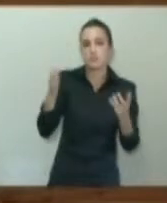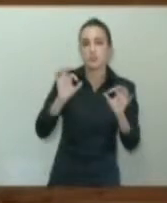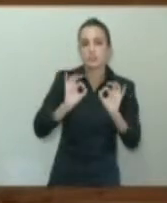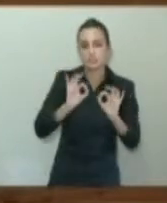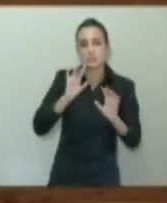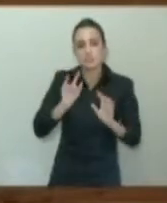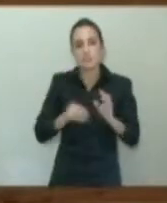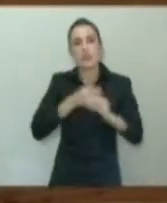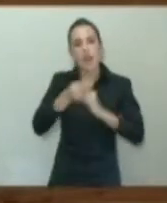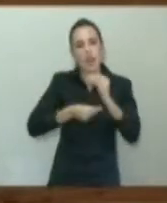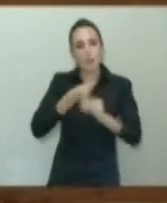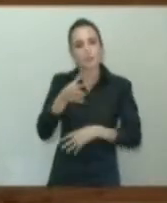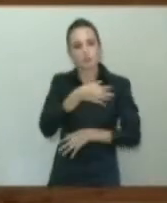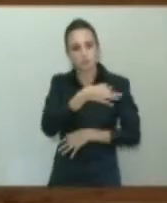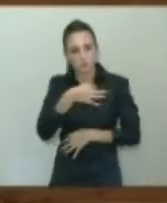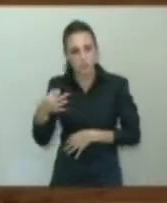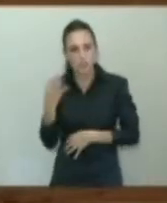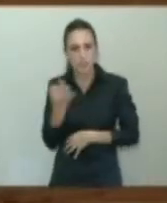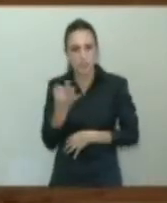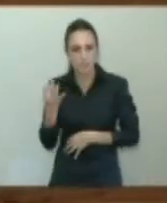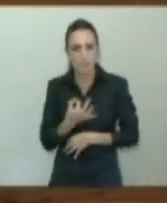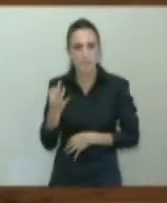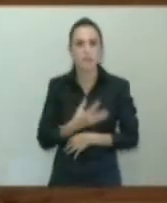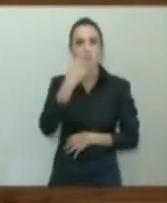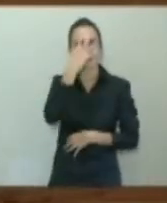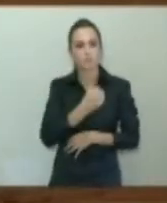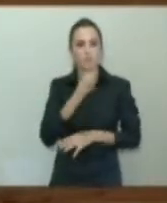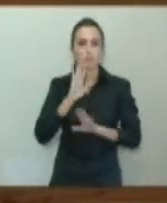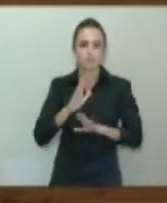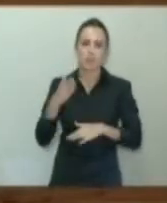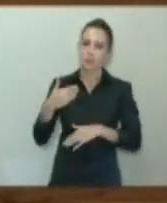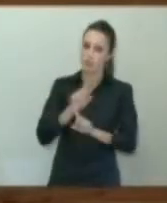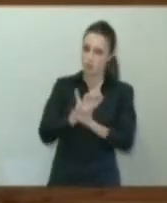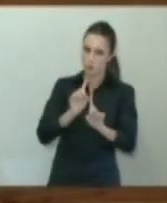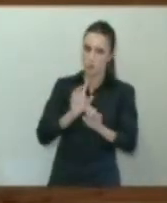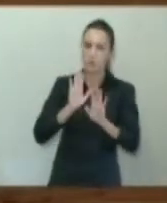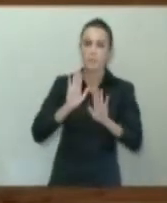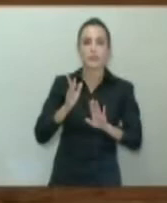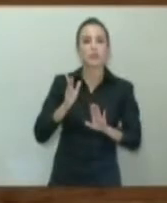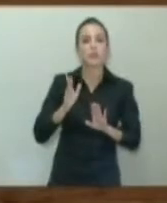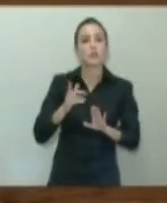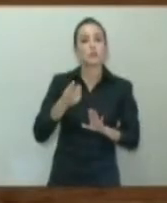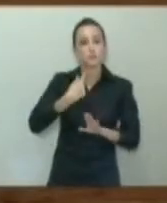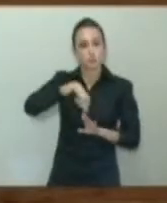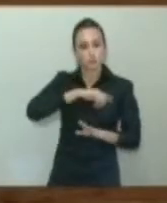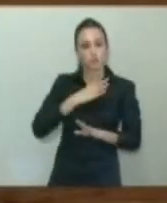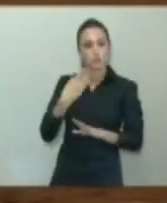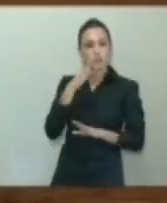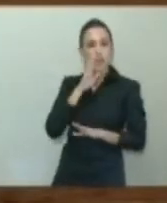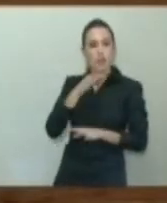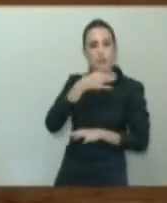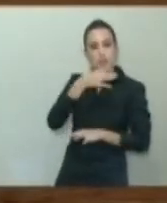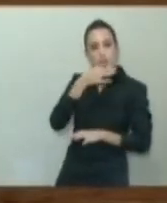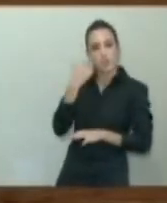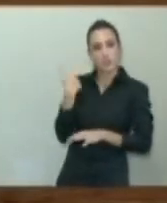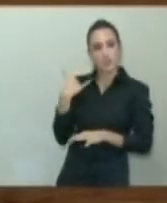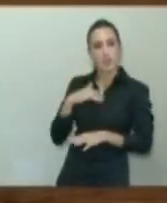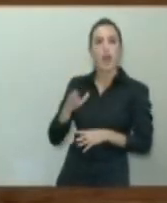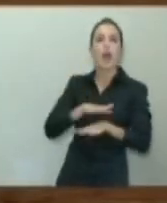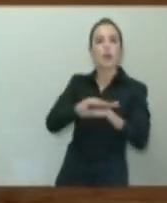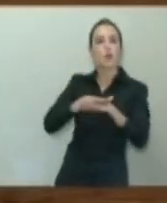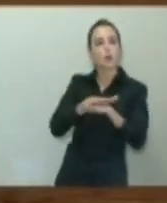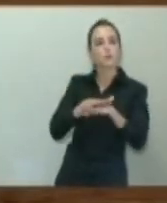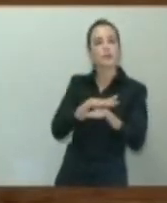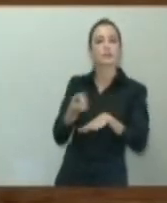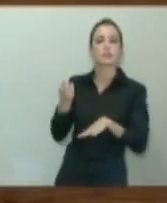correcta, de forma rigurosa, no de cualquier manera, pero nosotros, y ya se lo hemos manifestado así, tanto al Gobierno como